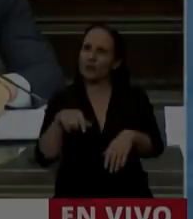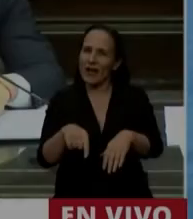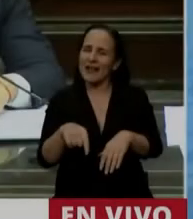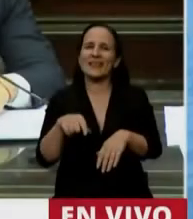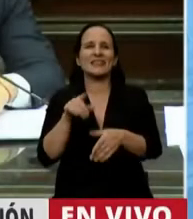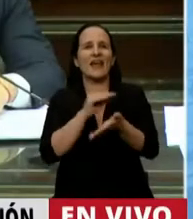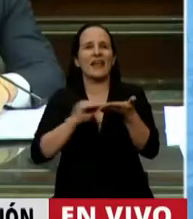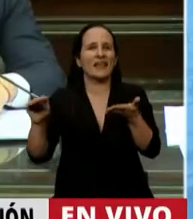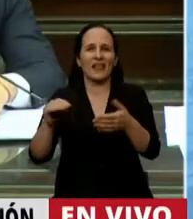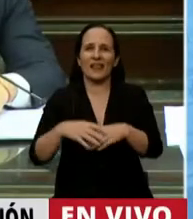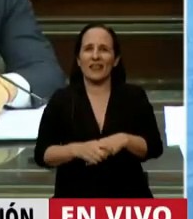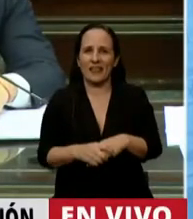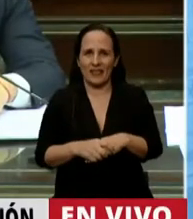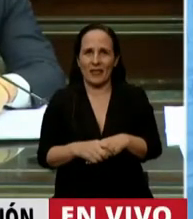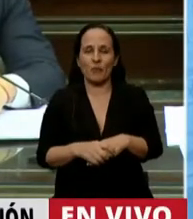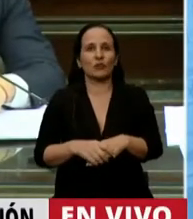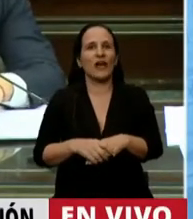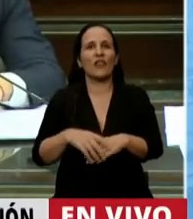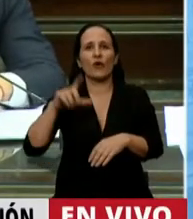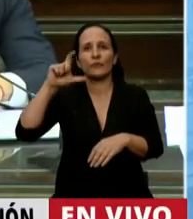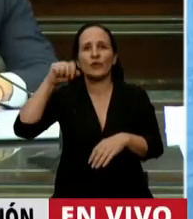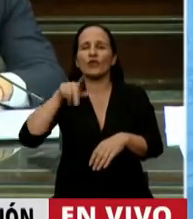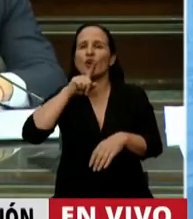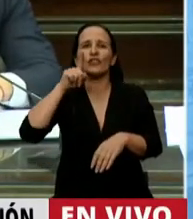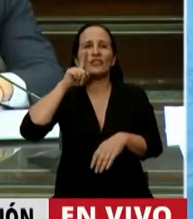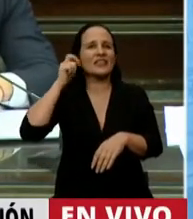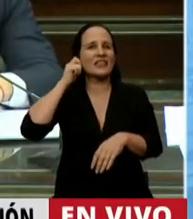Tiene la palabra el diputado Luis Gustavo Contigiani.